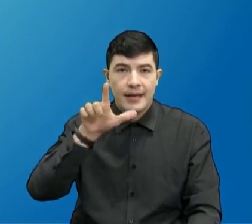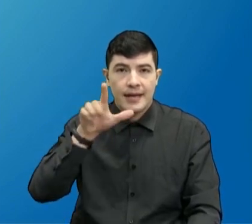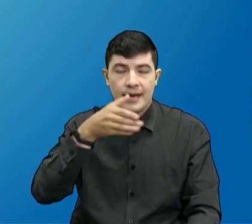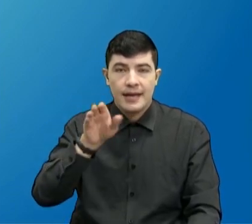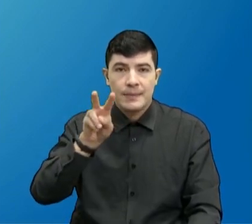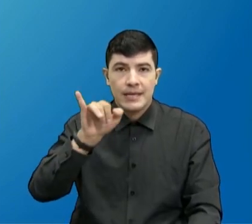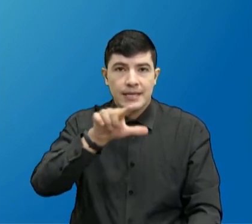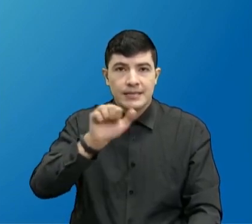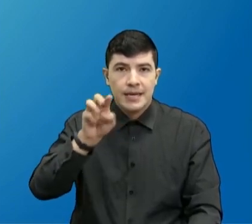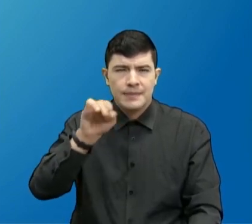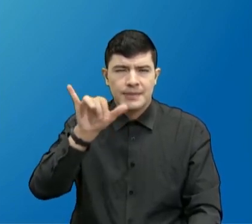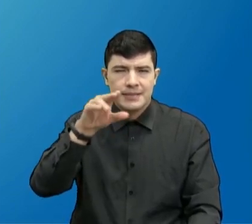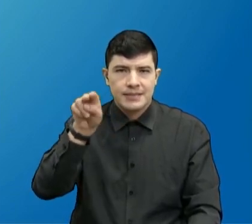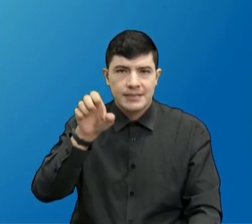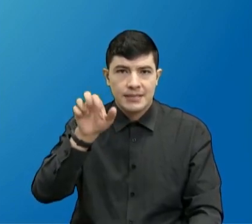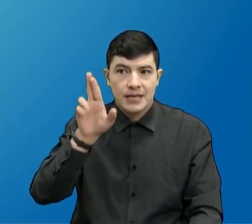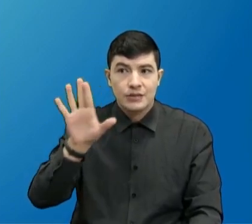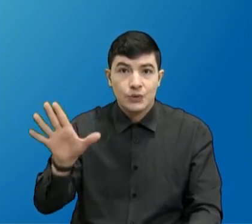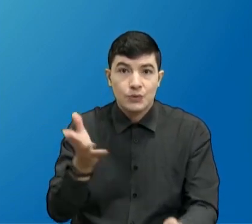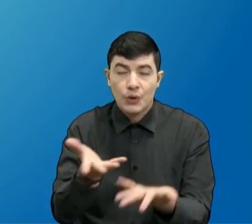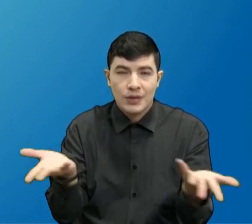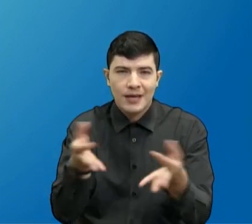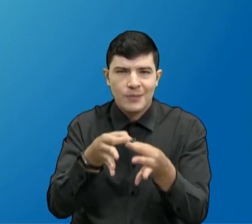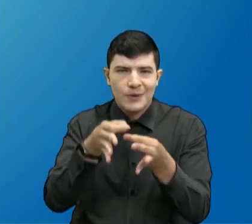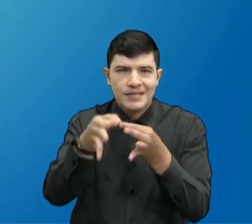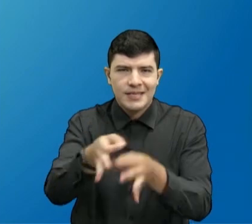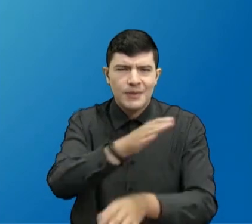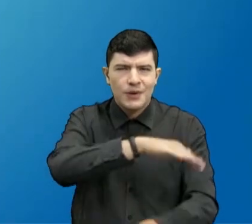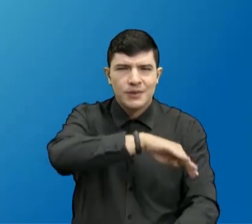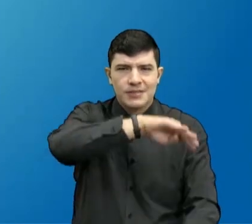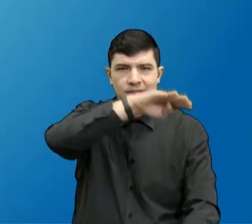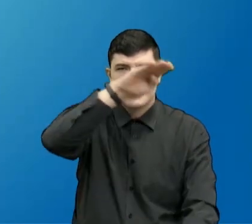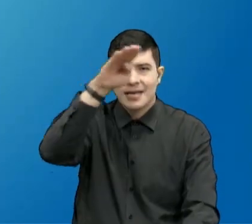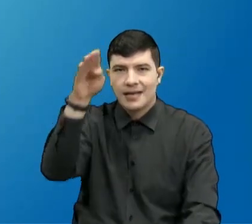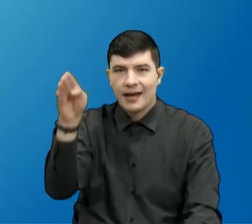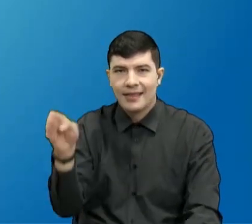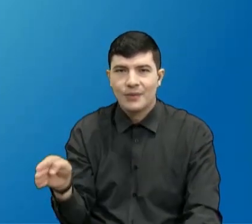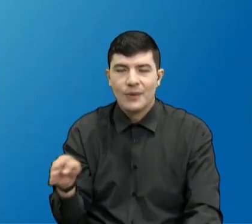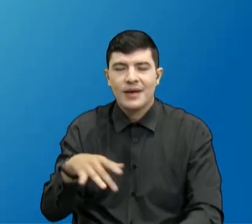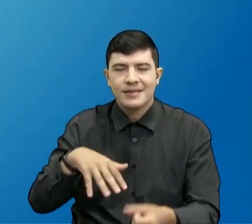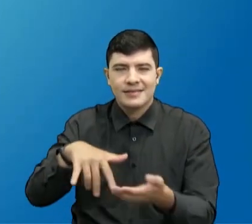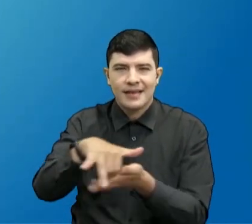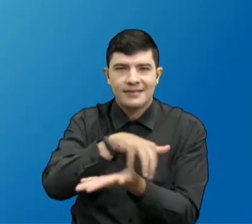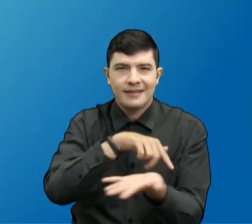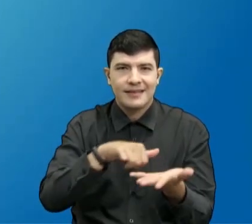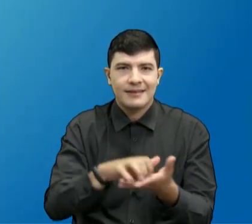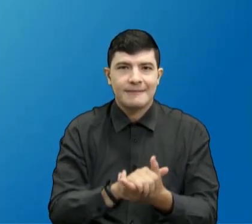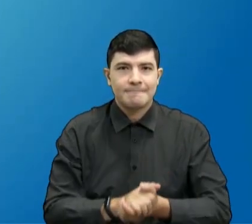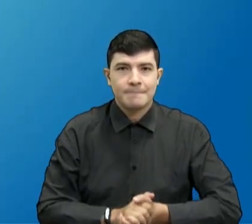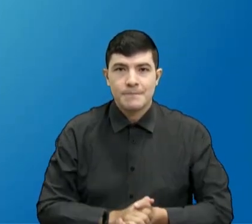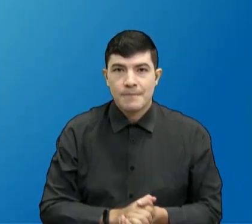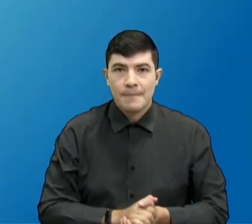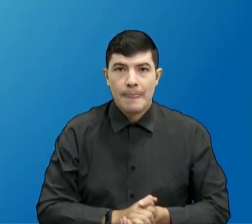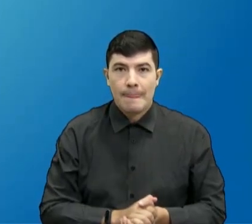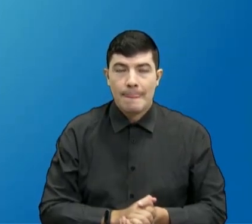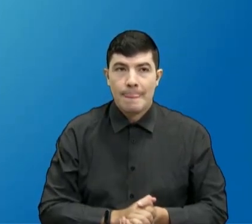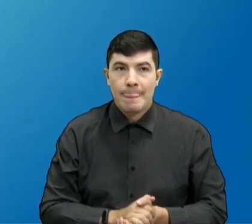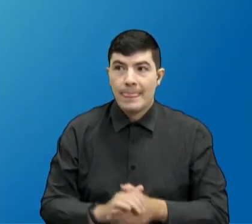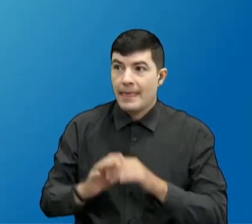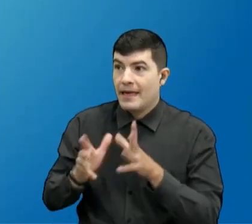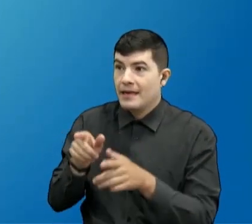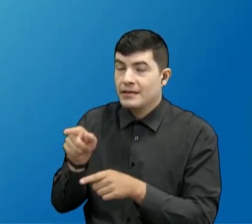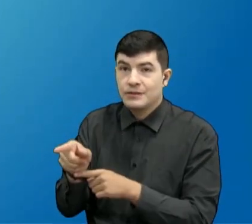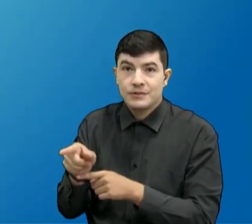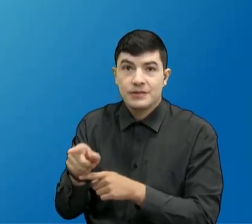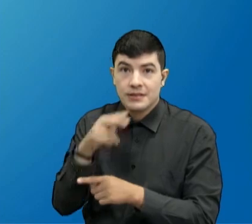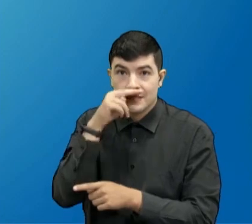el Cerrito, Santander. Desde el Cerrito, ala. ¡Qué bonito! ¡Qué bonito! Tenemos por aquí a Andrés